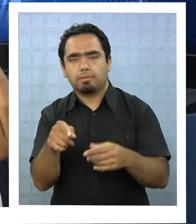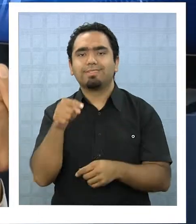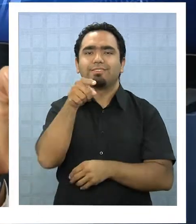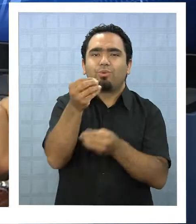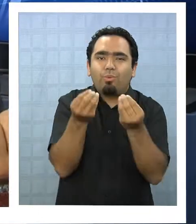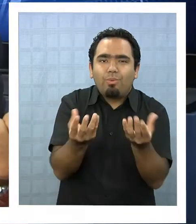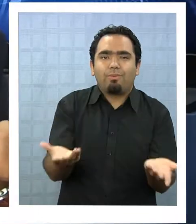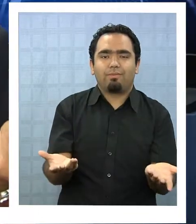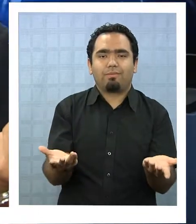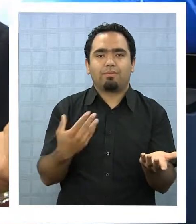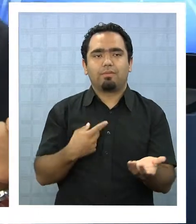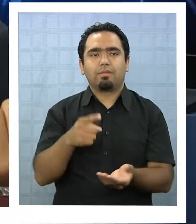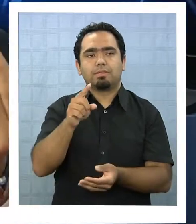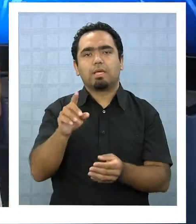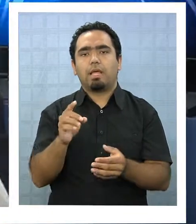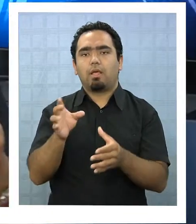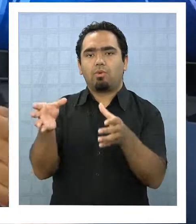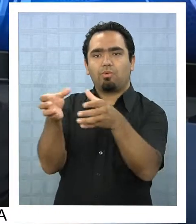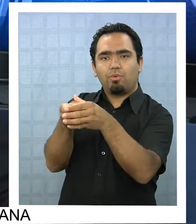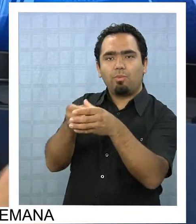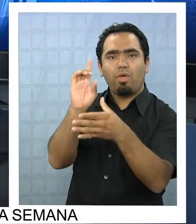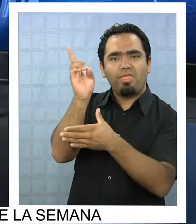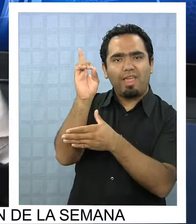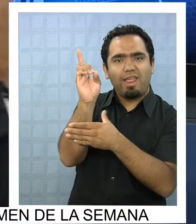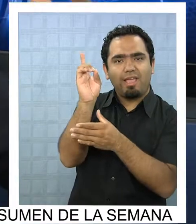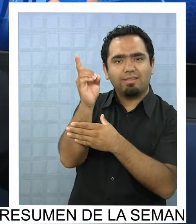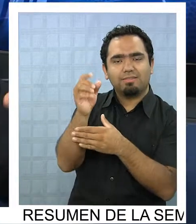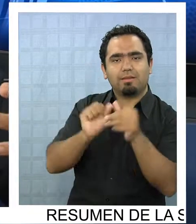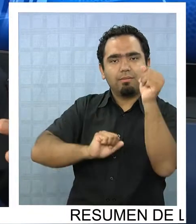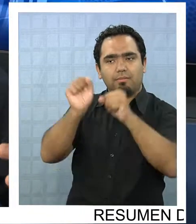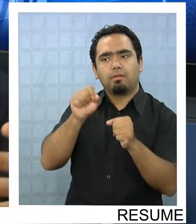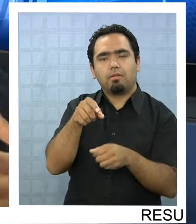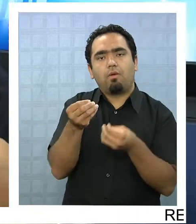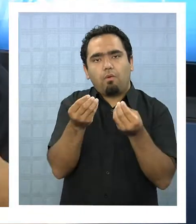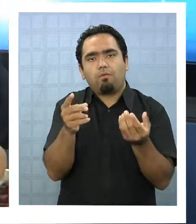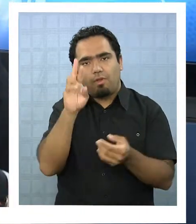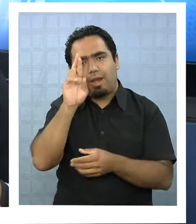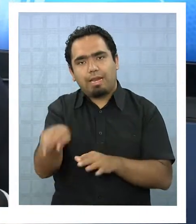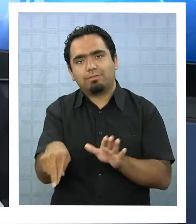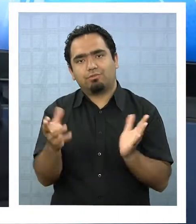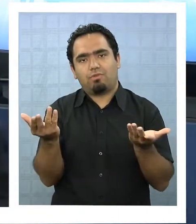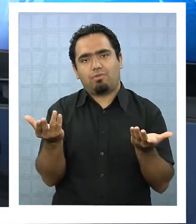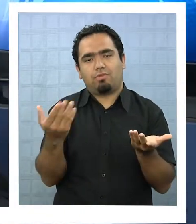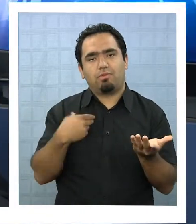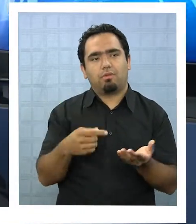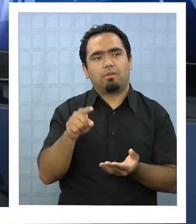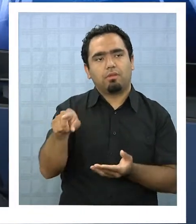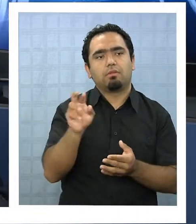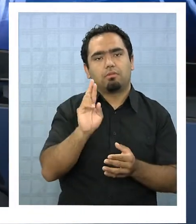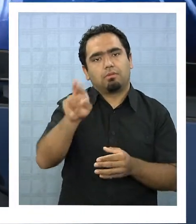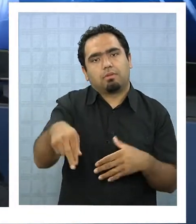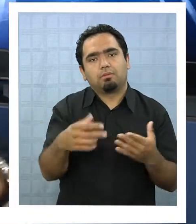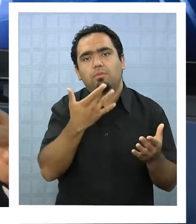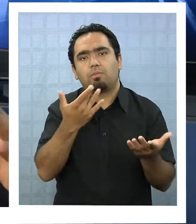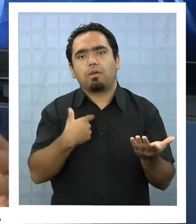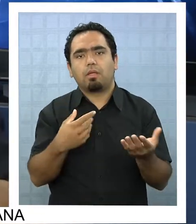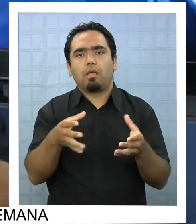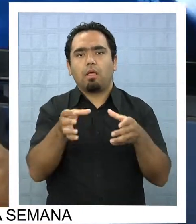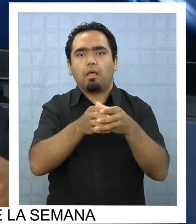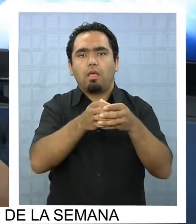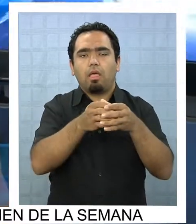en eso la derecha tiene razón no se hacen reformas tributarias todos los semestres en eso le encuentro razón a la derecha es